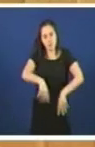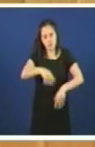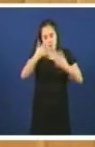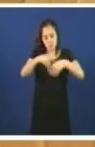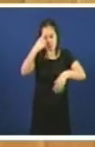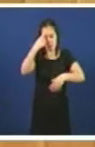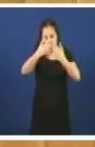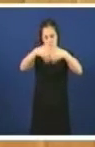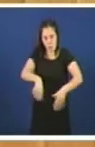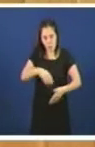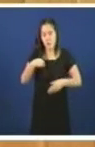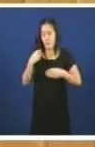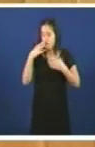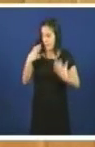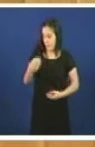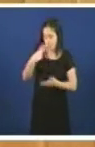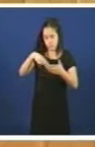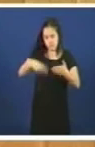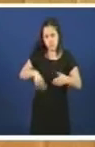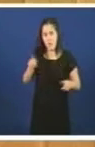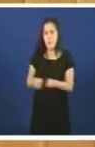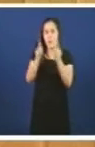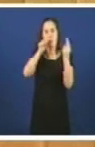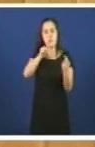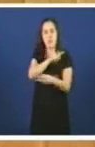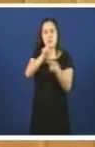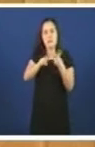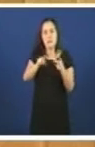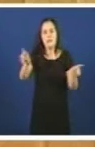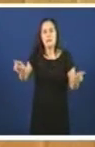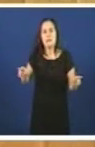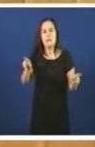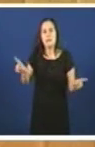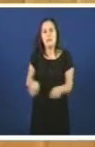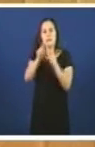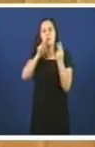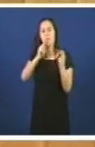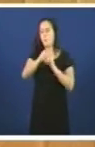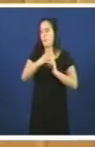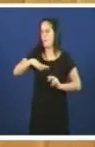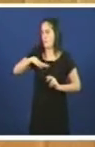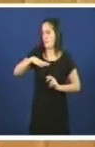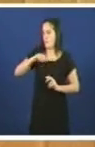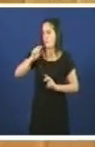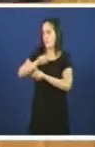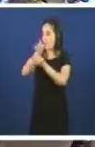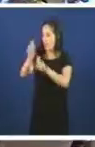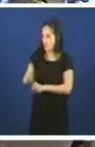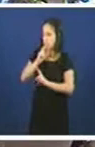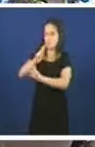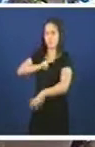mecánicamente o que se atenda dalle igual ao debate dalle igual a réplica dalle igual todo resposta ás cuestións que lle formulamos grazas señor presidente